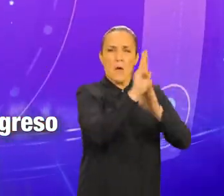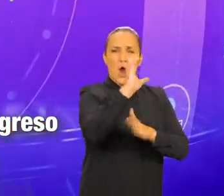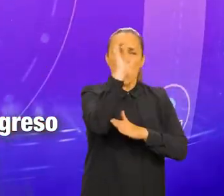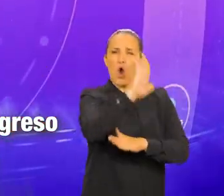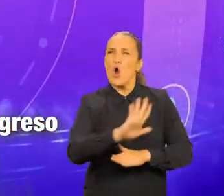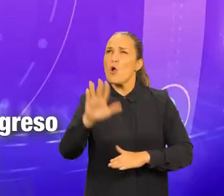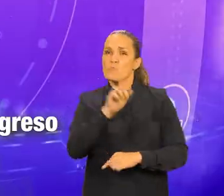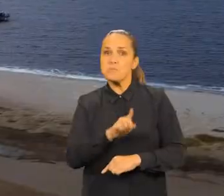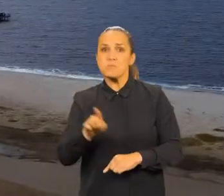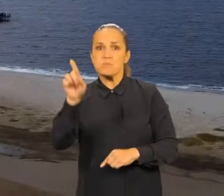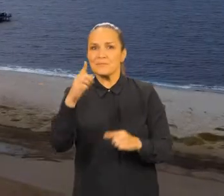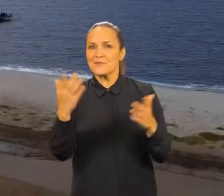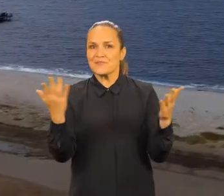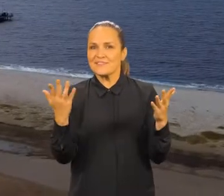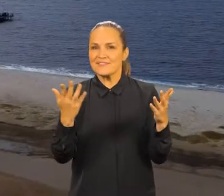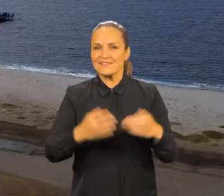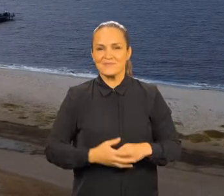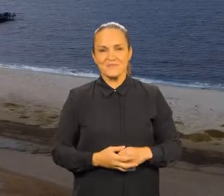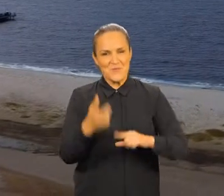apartados del país.